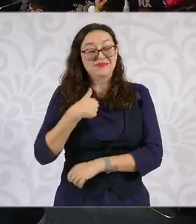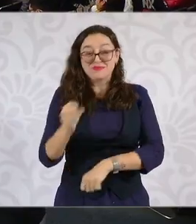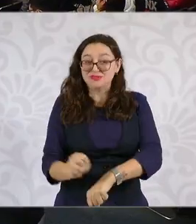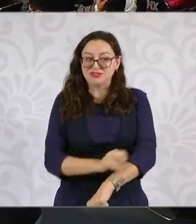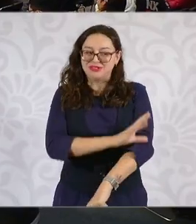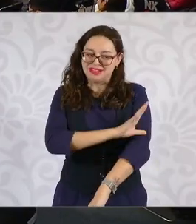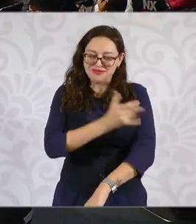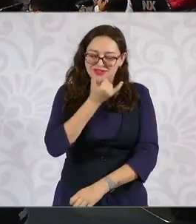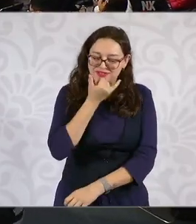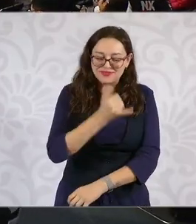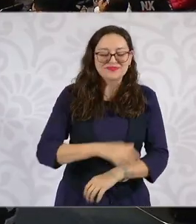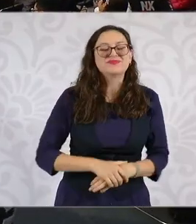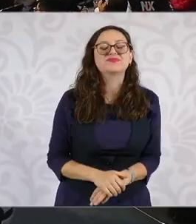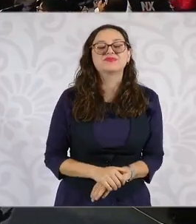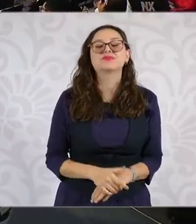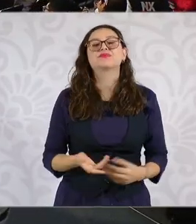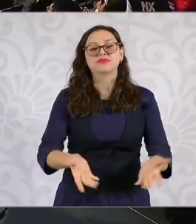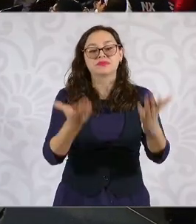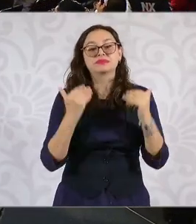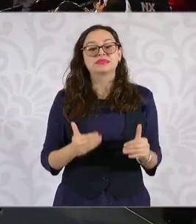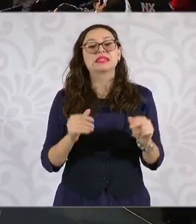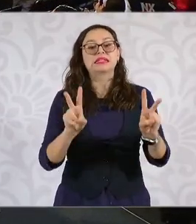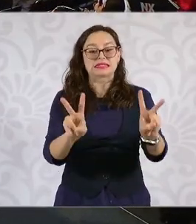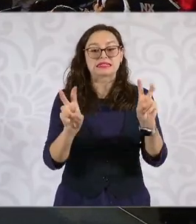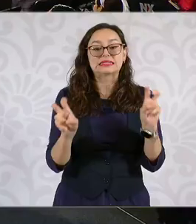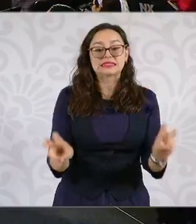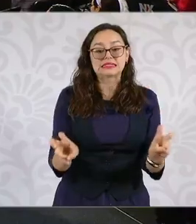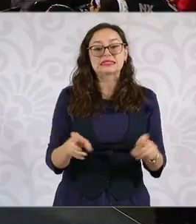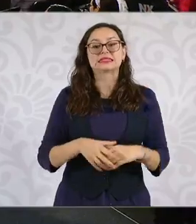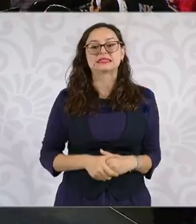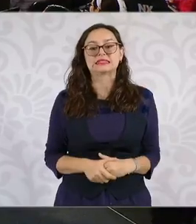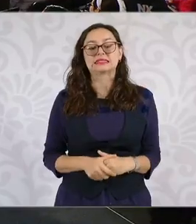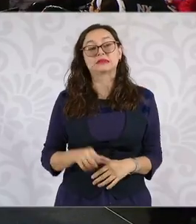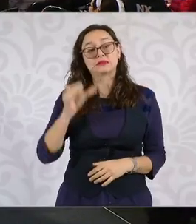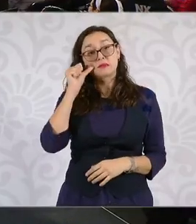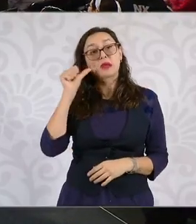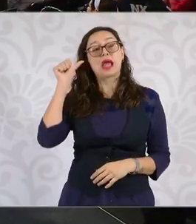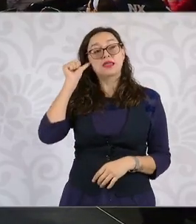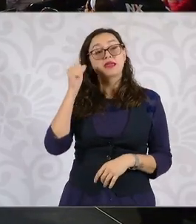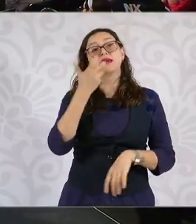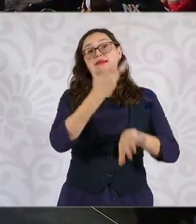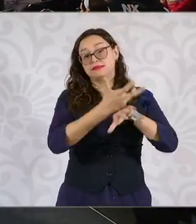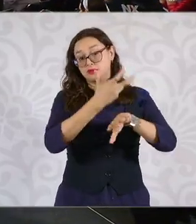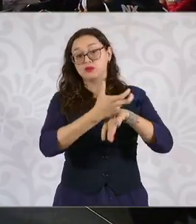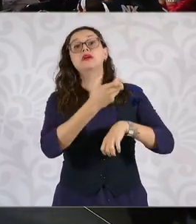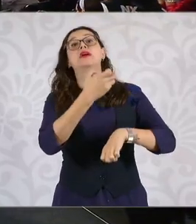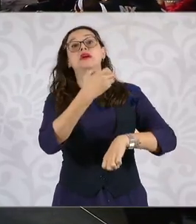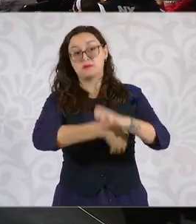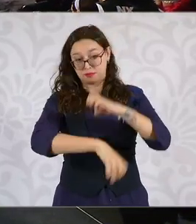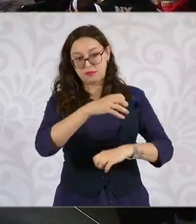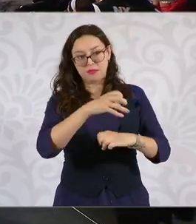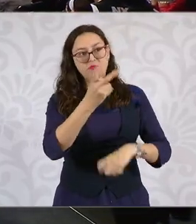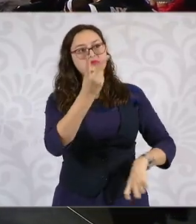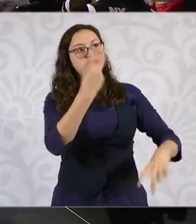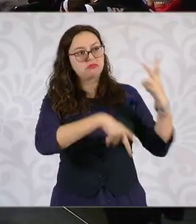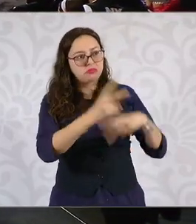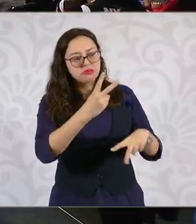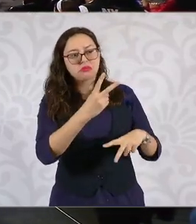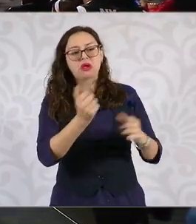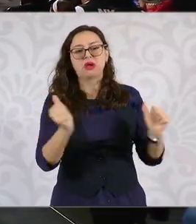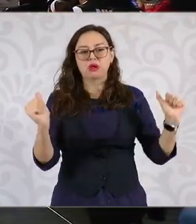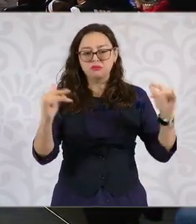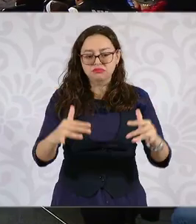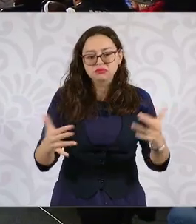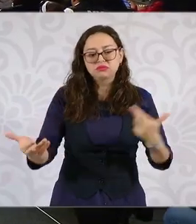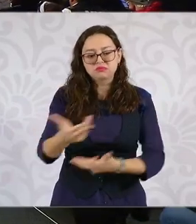Bueno, en el siguiente tema, presidenta, exactamente como es muy buena noticia la de ayer, pues las empresas estadounidenses en beneficio a la economía y el bienestar de